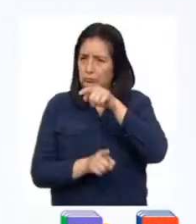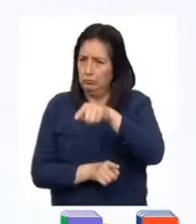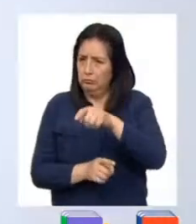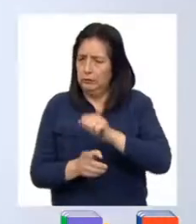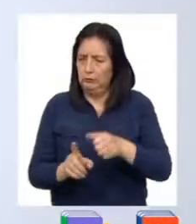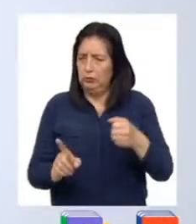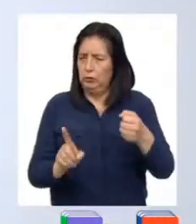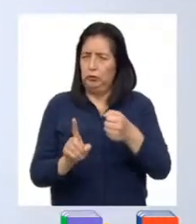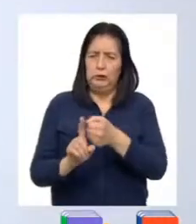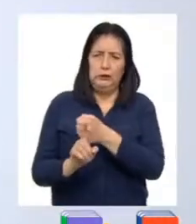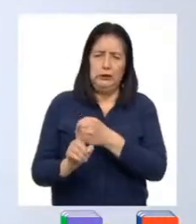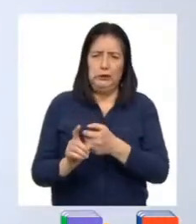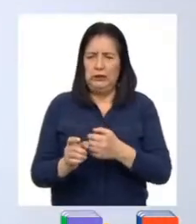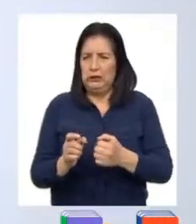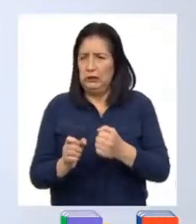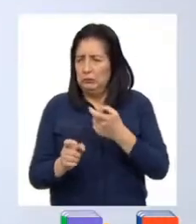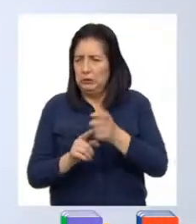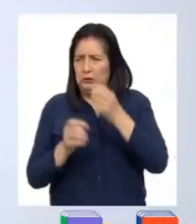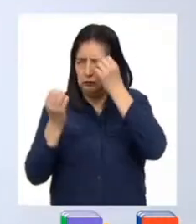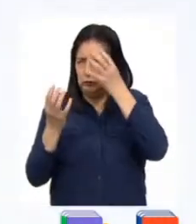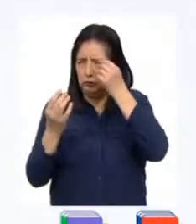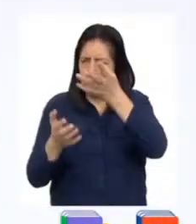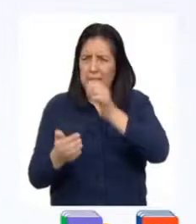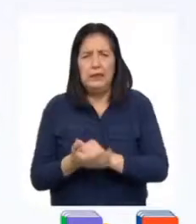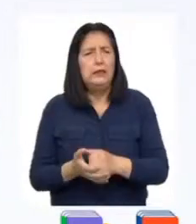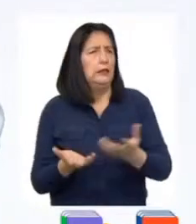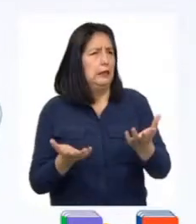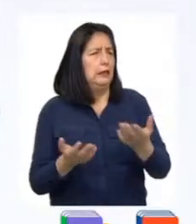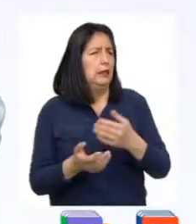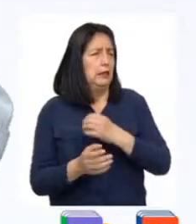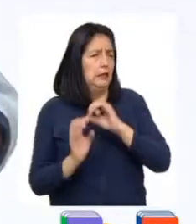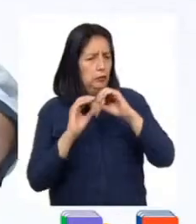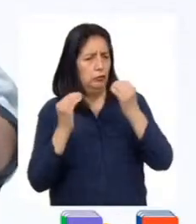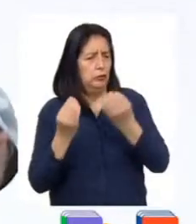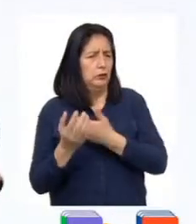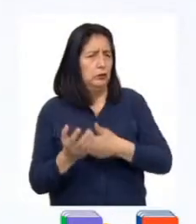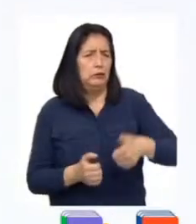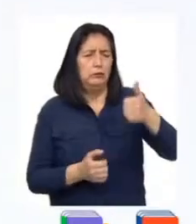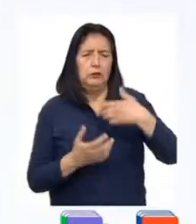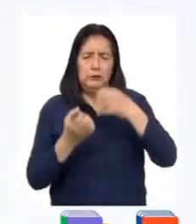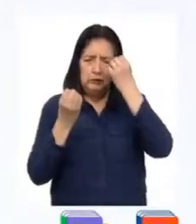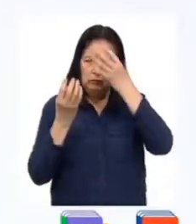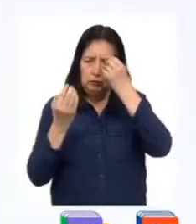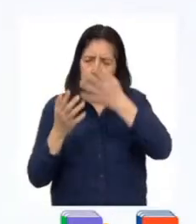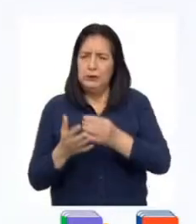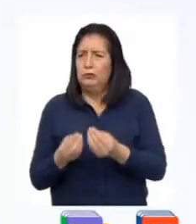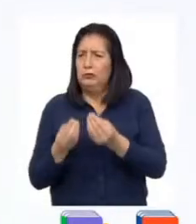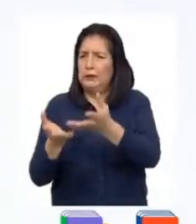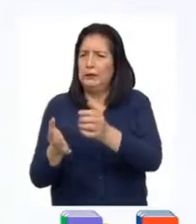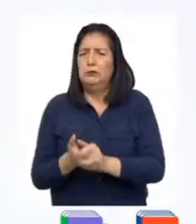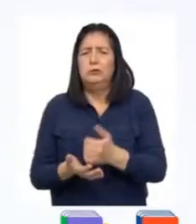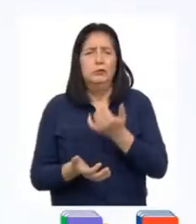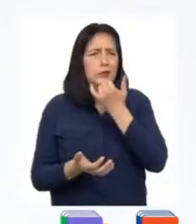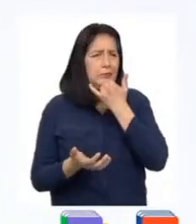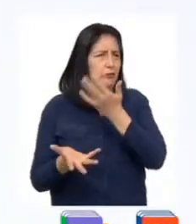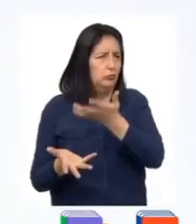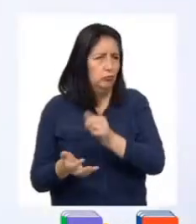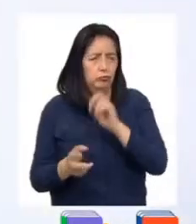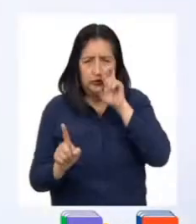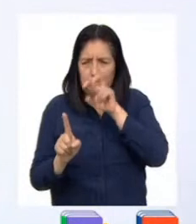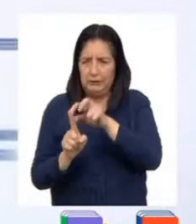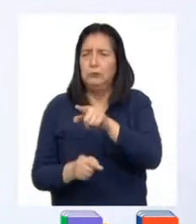violencia, debemos informar a las autoridades, brindando toda la información posible sobre los hechos observados.